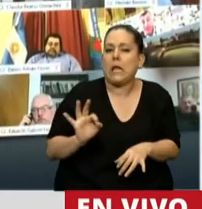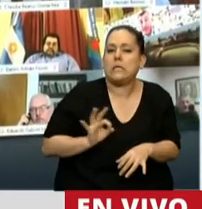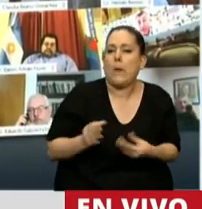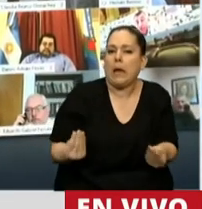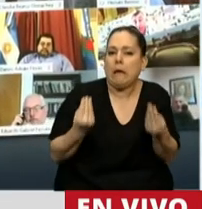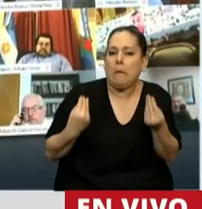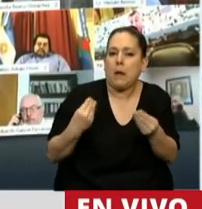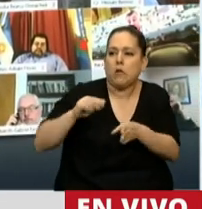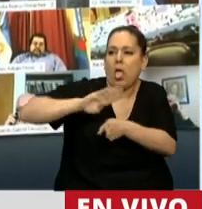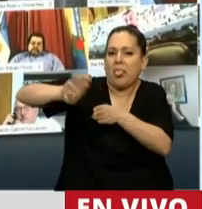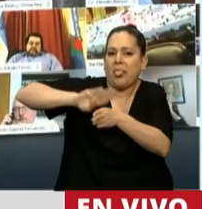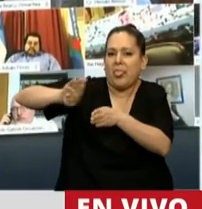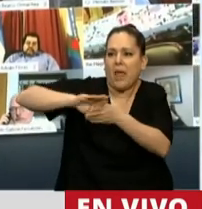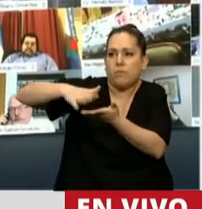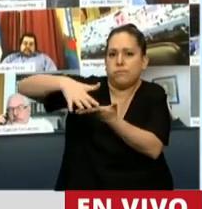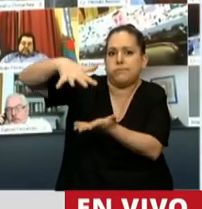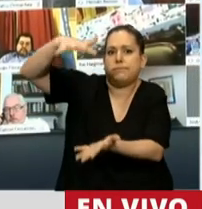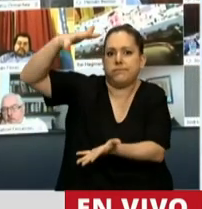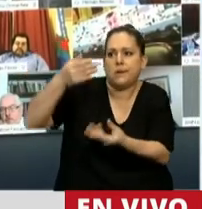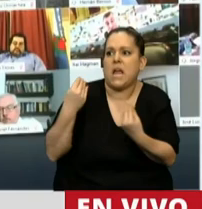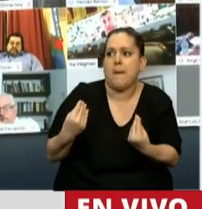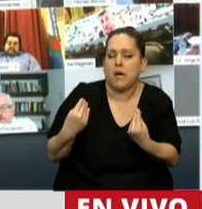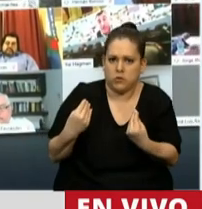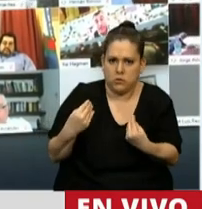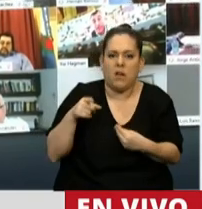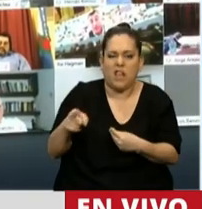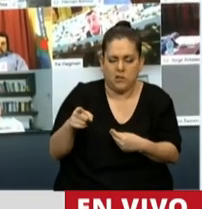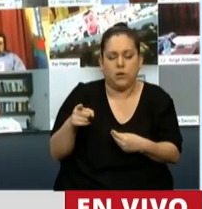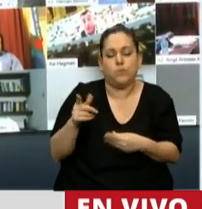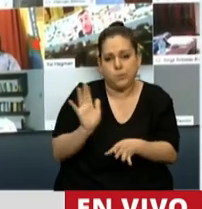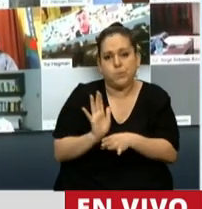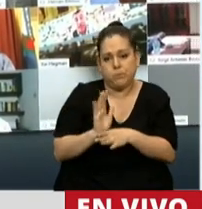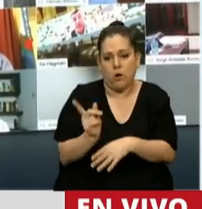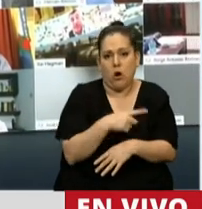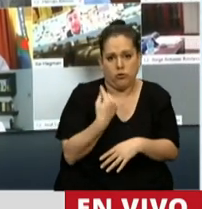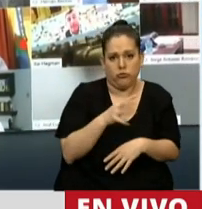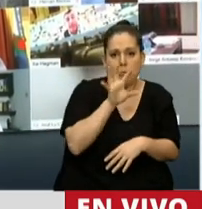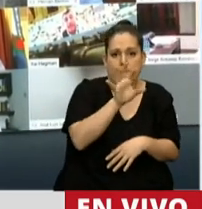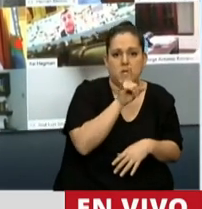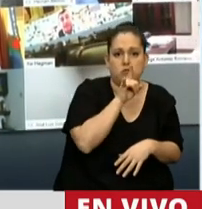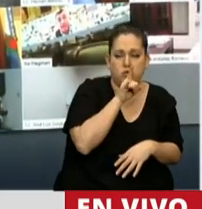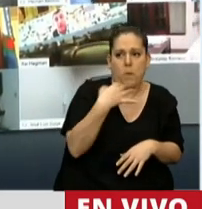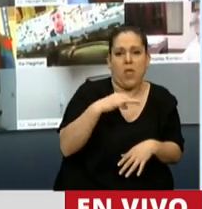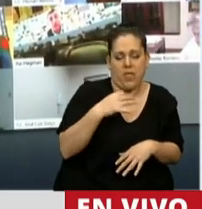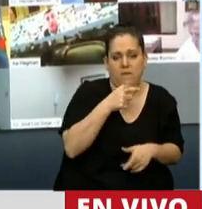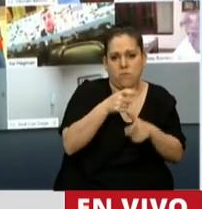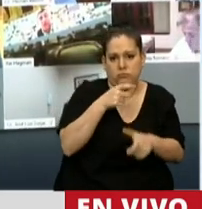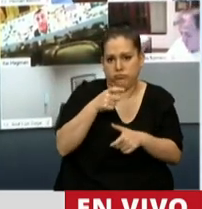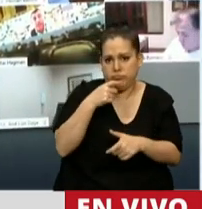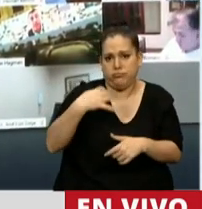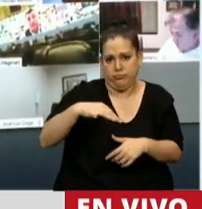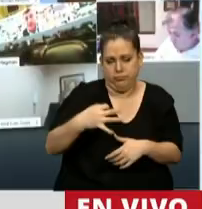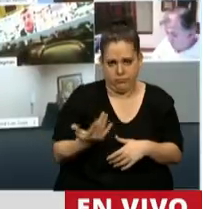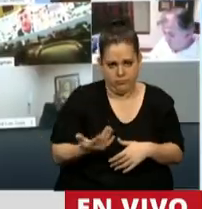pasó con el endeudamiento argentino. Y esta es una deuda pendiente que tenemos nosotros y que tenemos que llevar adelante. Gracias, señor